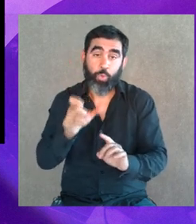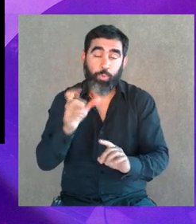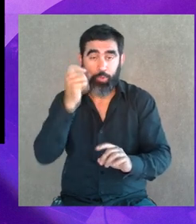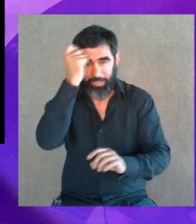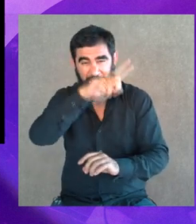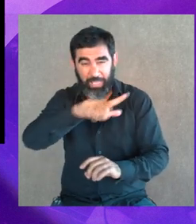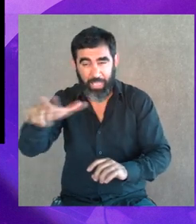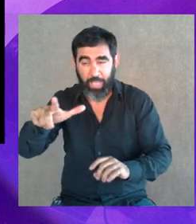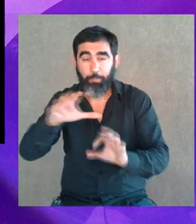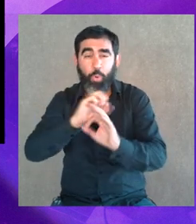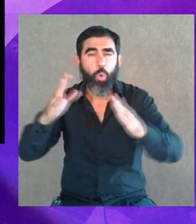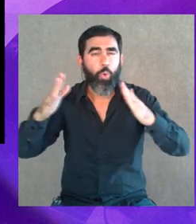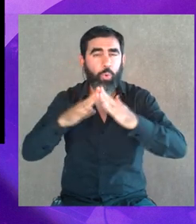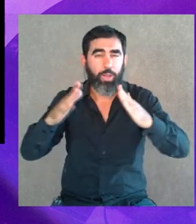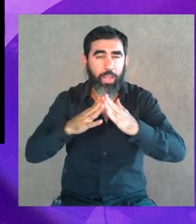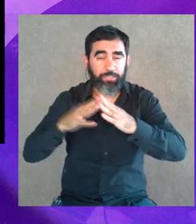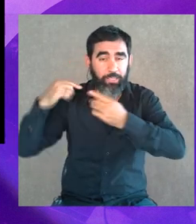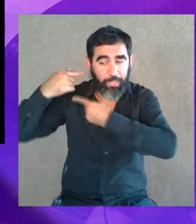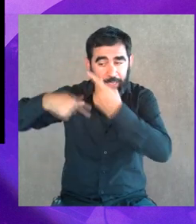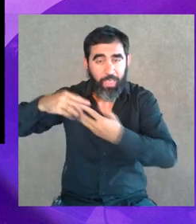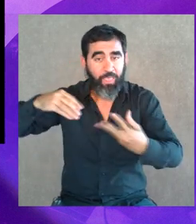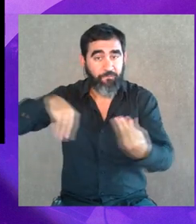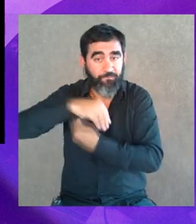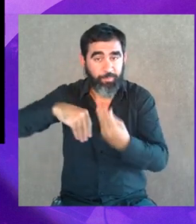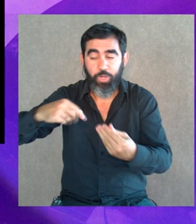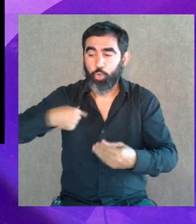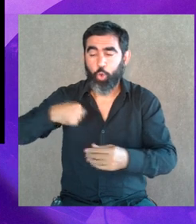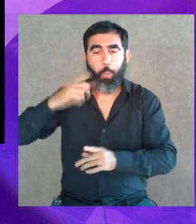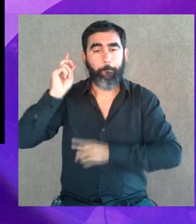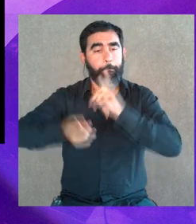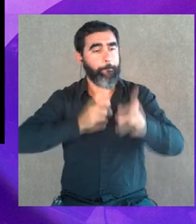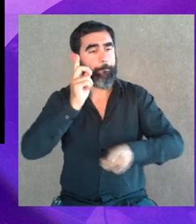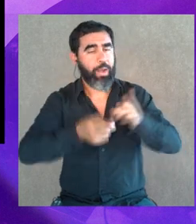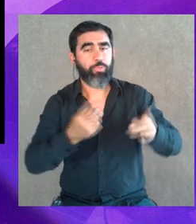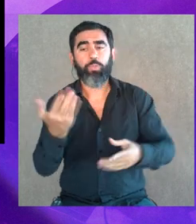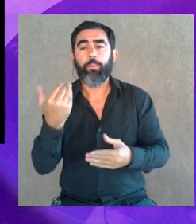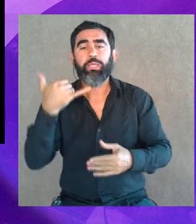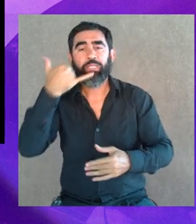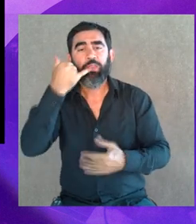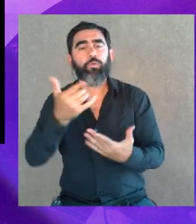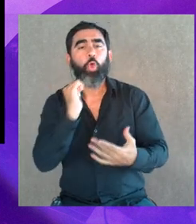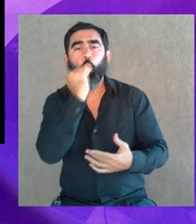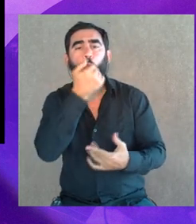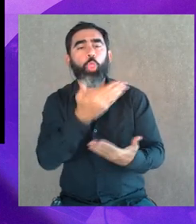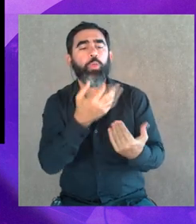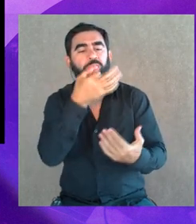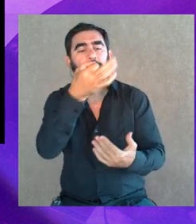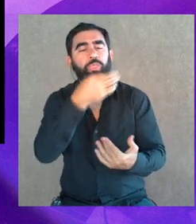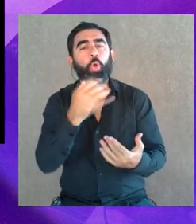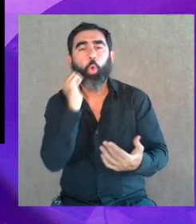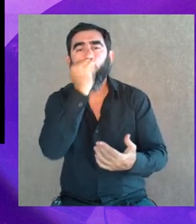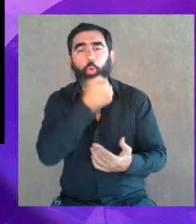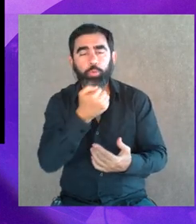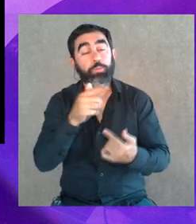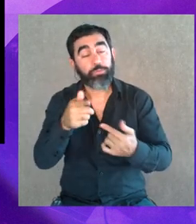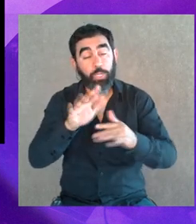un campo, una casa heredada de su familia, acá mando yo, dame el celular, decime la contraseña.